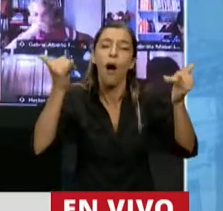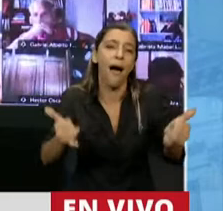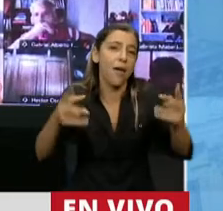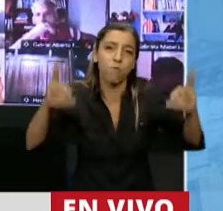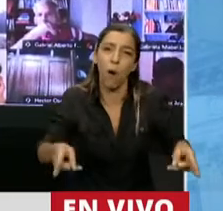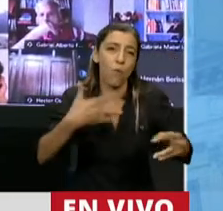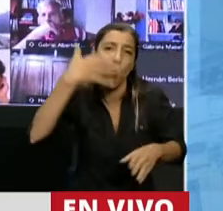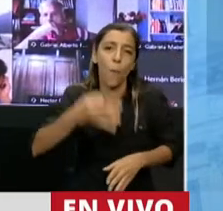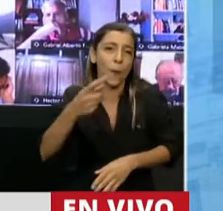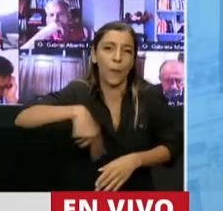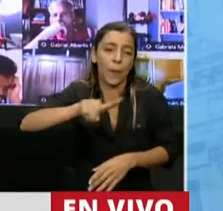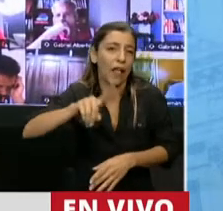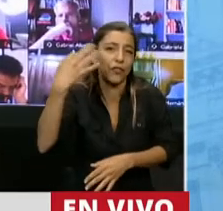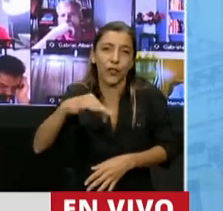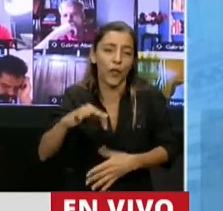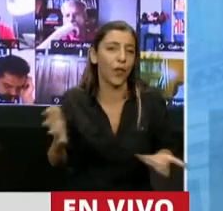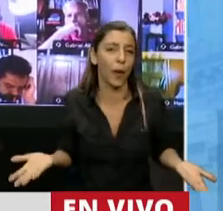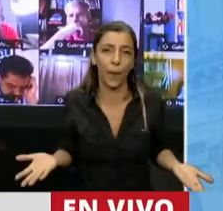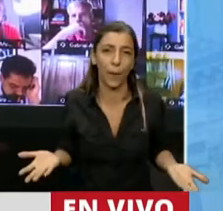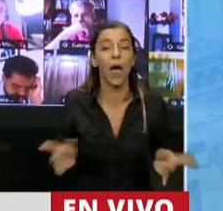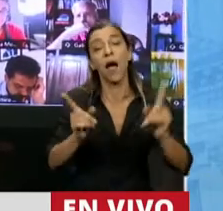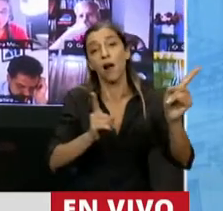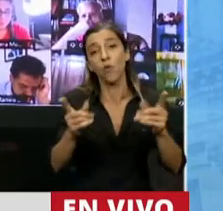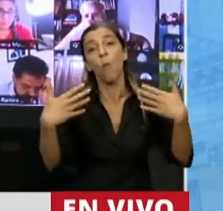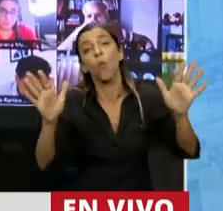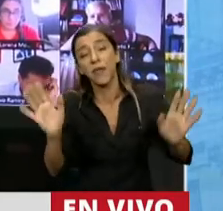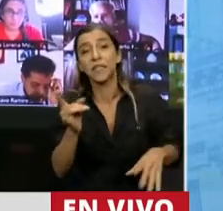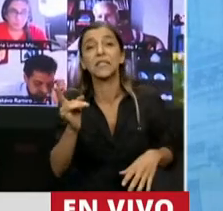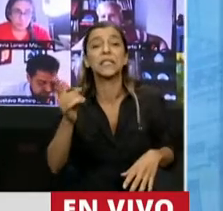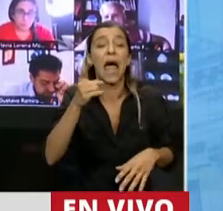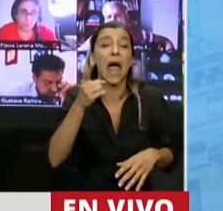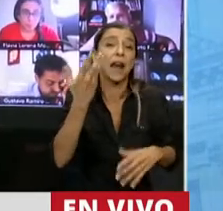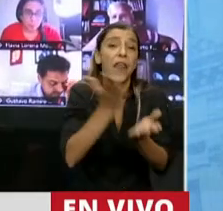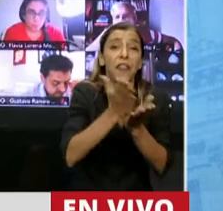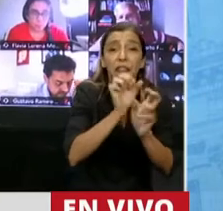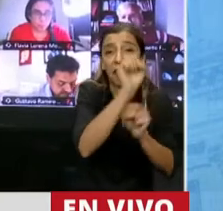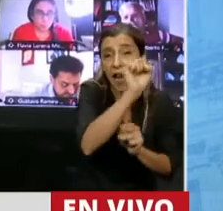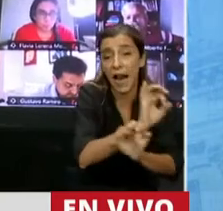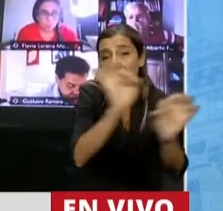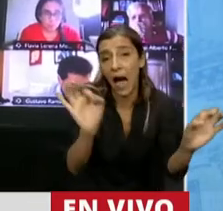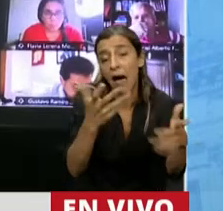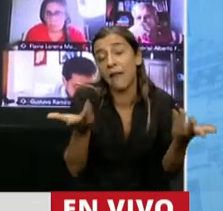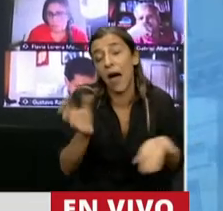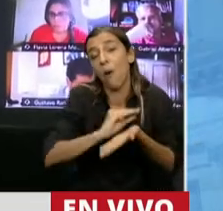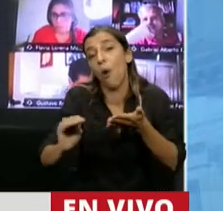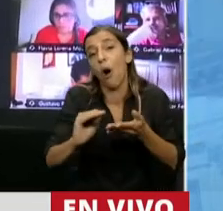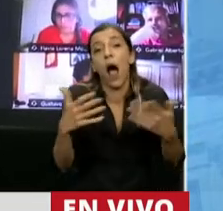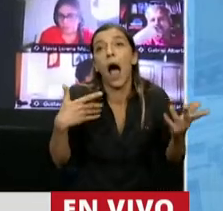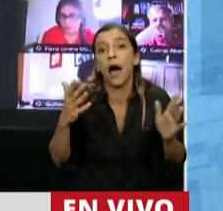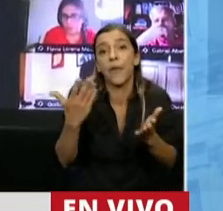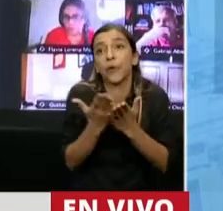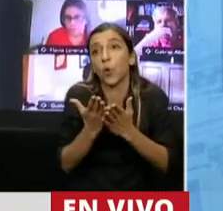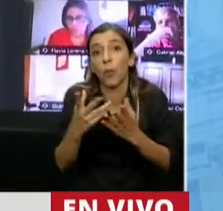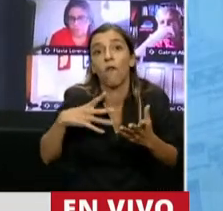condiciones resolutorias y suspensivas. Claro, algunos que no terminaron la facultad de Derecho, no se recibieron de abogados, pasaron por ahí. Y entonces,